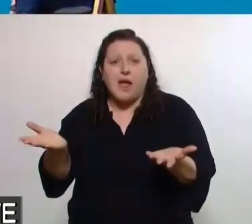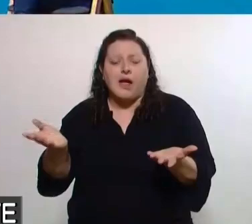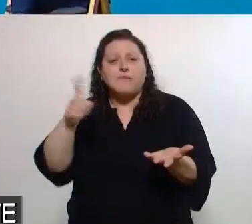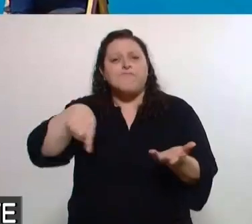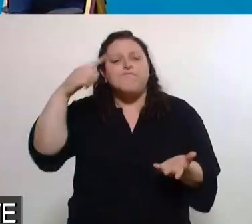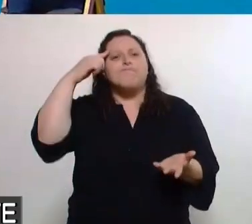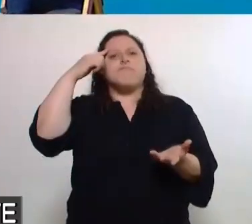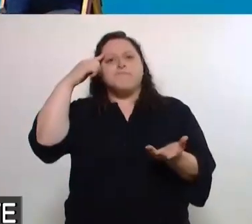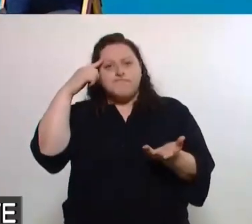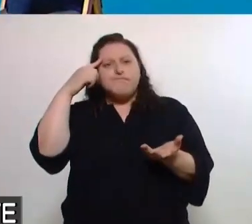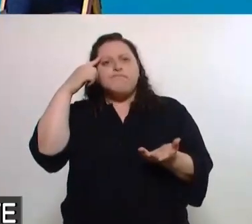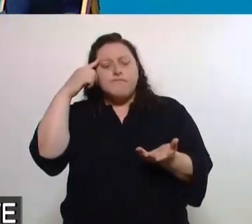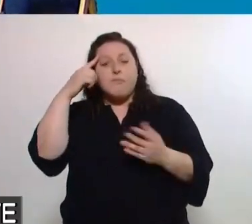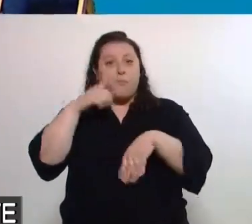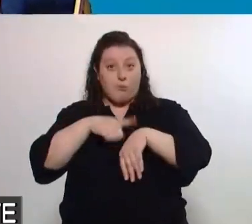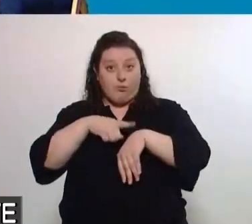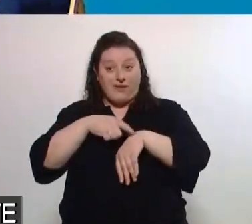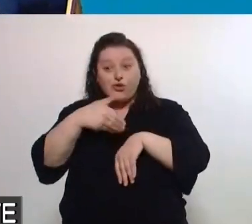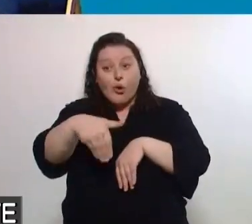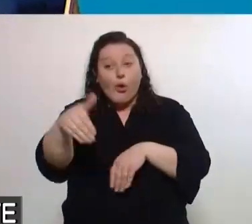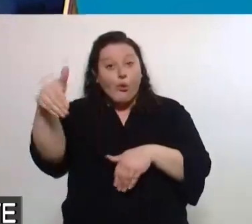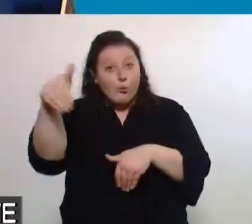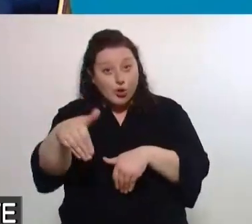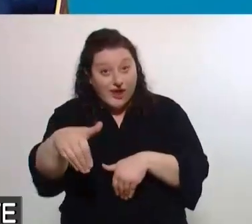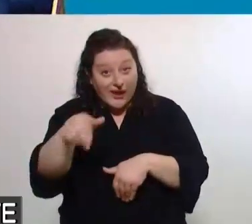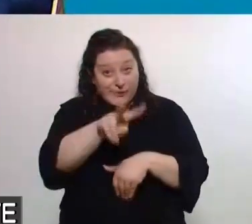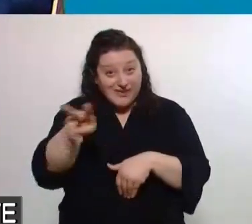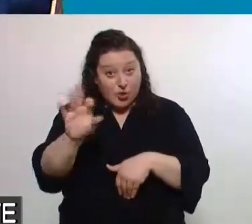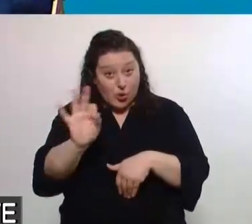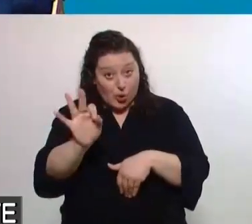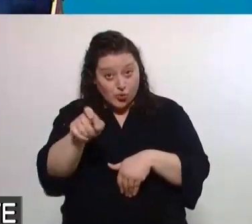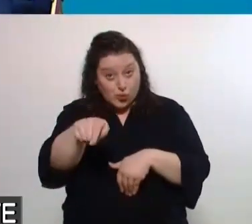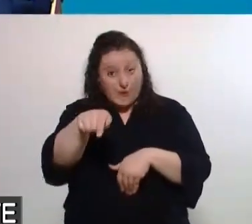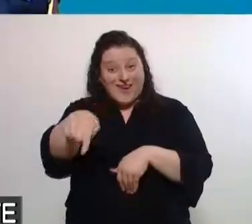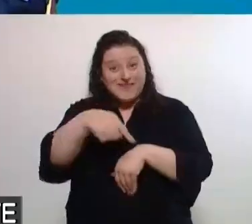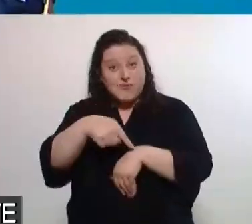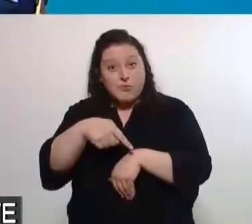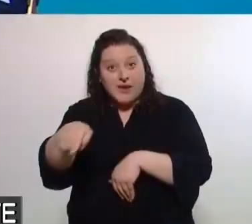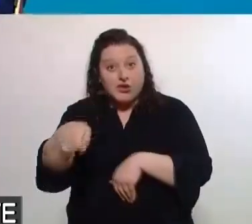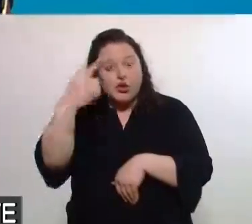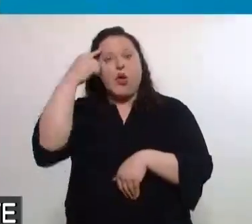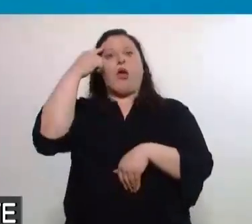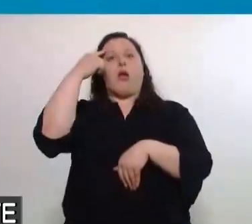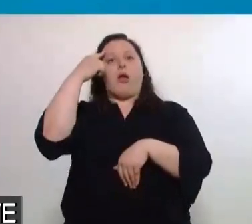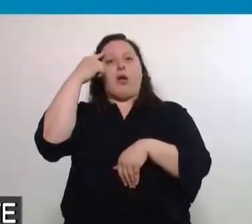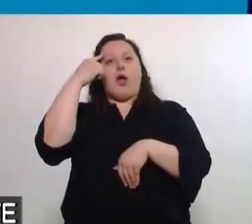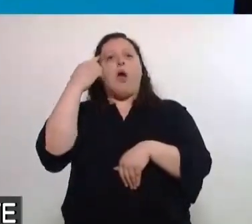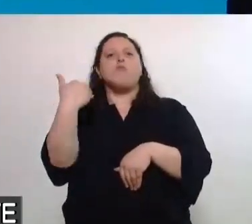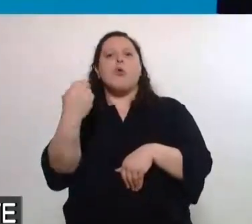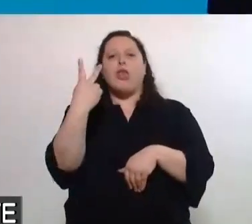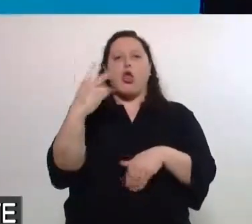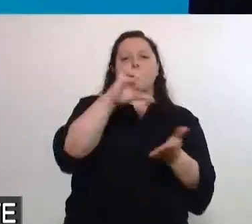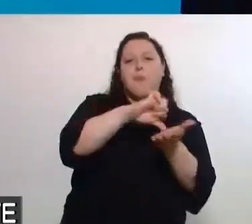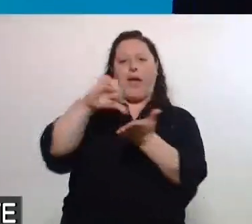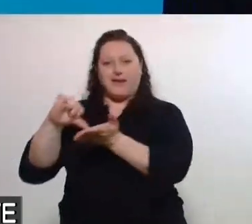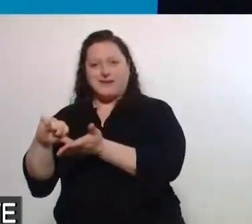cuenta a la hora de ir a votar el 22 de octubre que hay dos países, uno